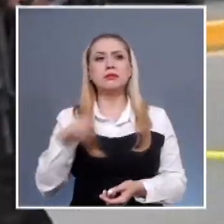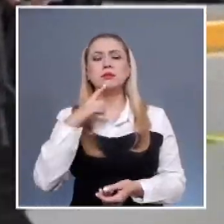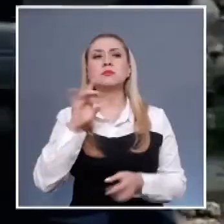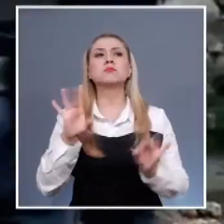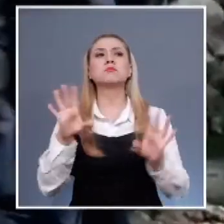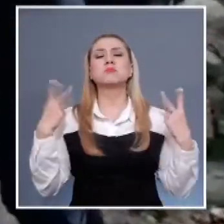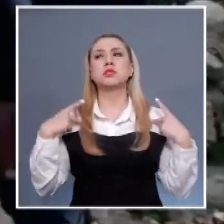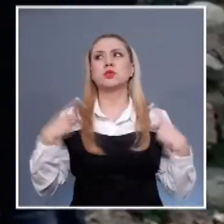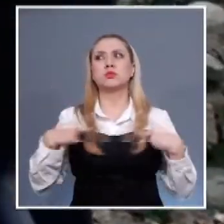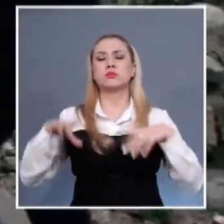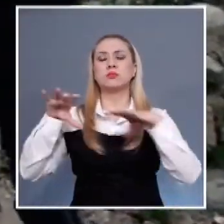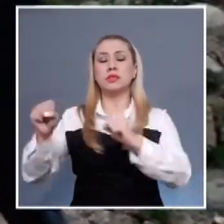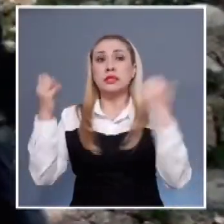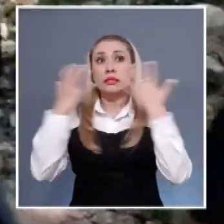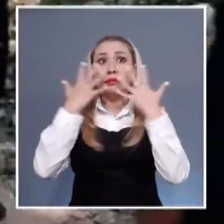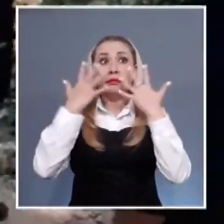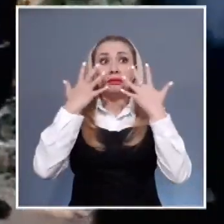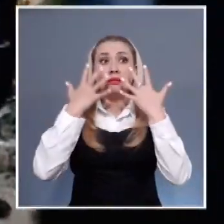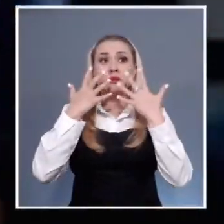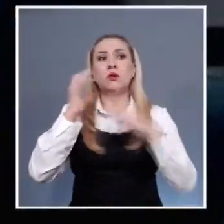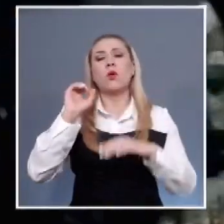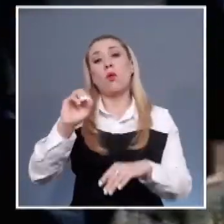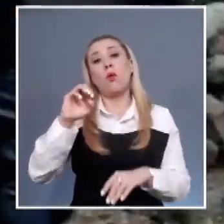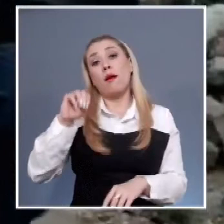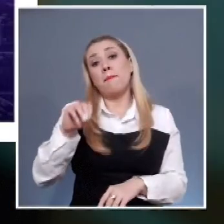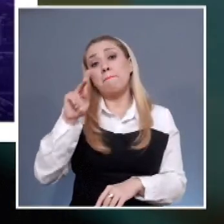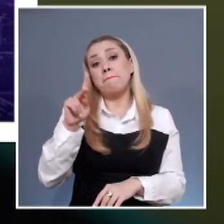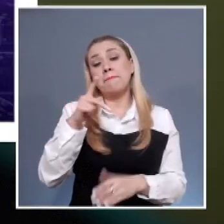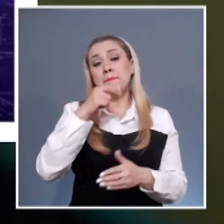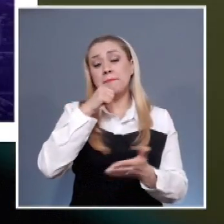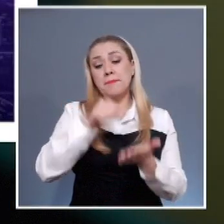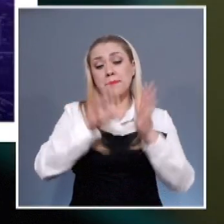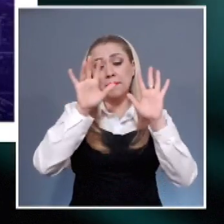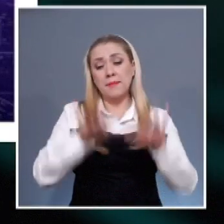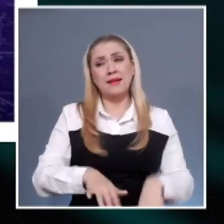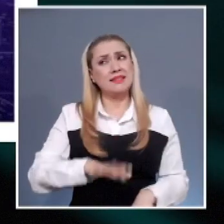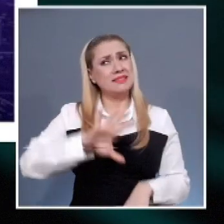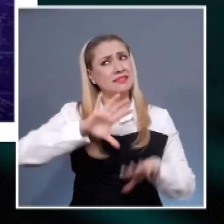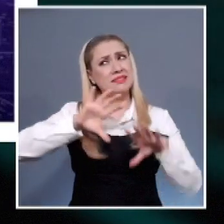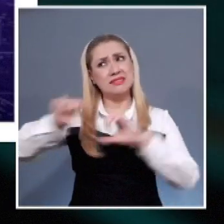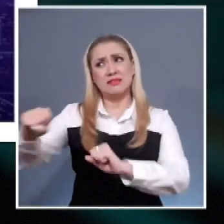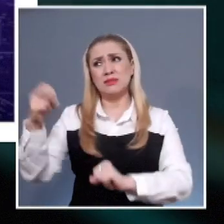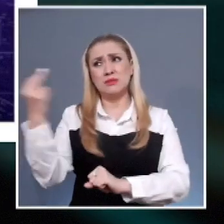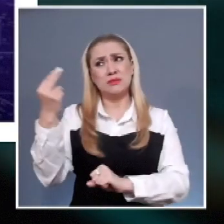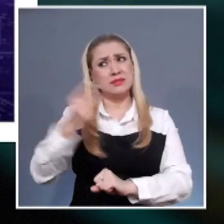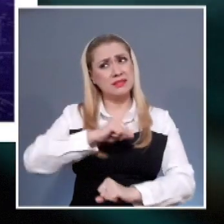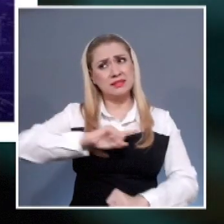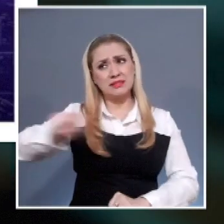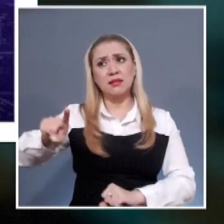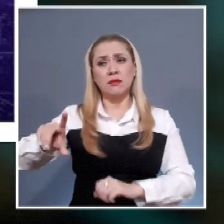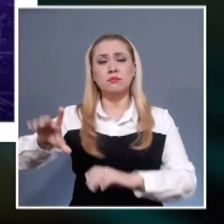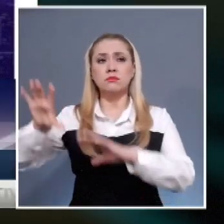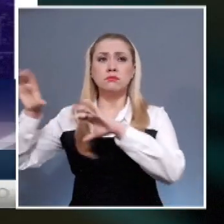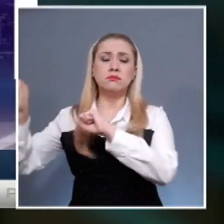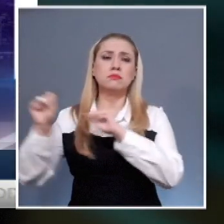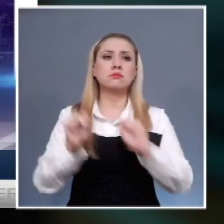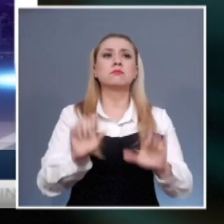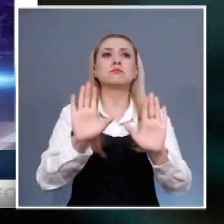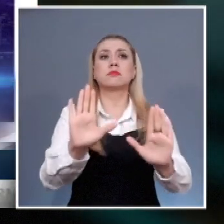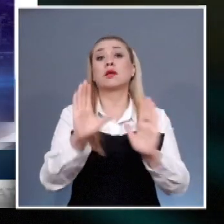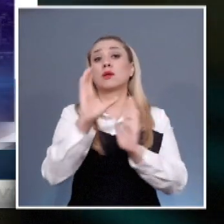Público ordenó la detención en un caso urgente. Que son precisamente los supuestos en los cuales la Constitución y la ley